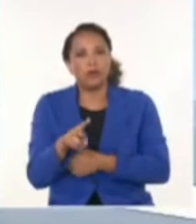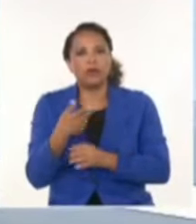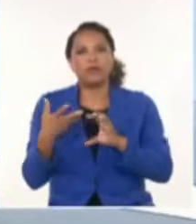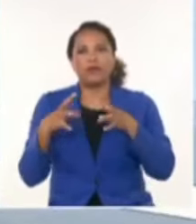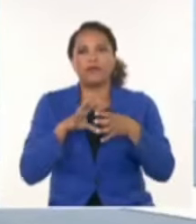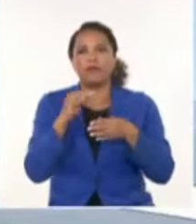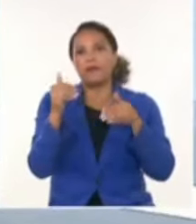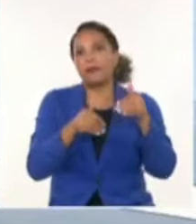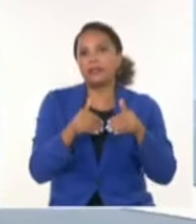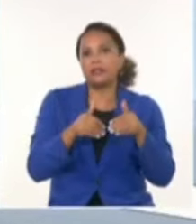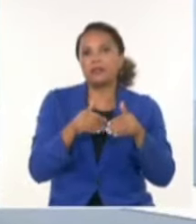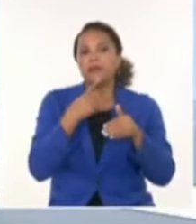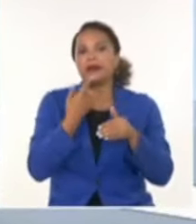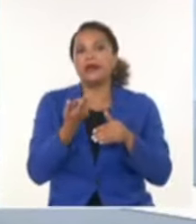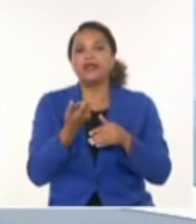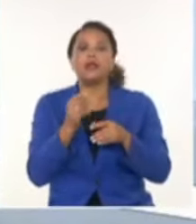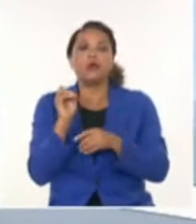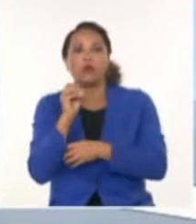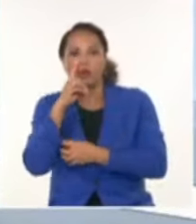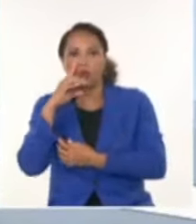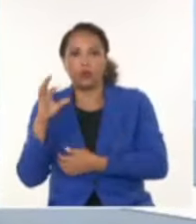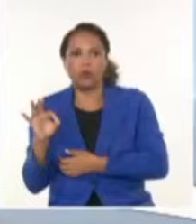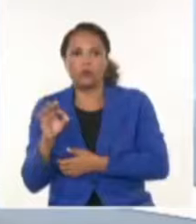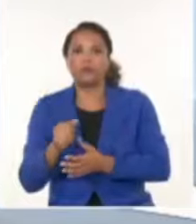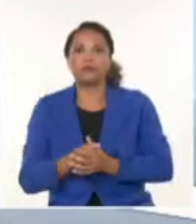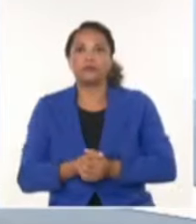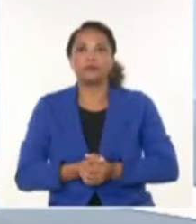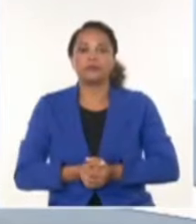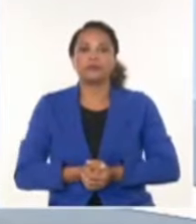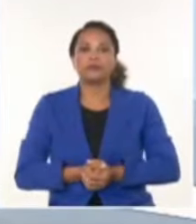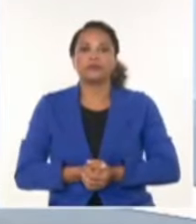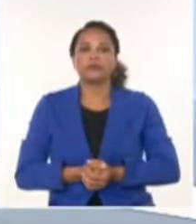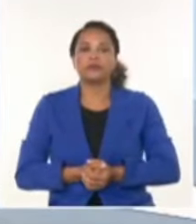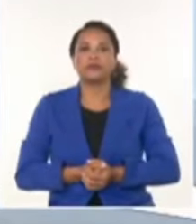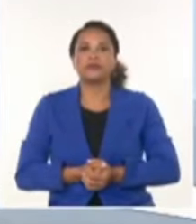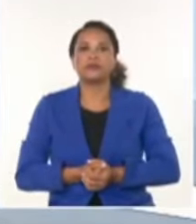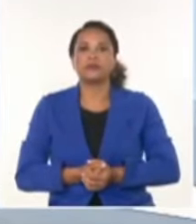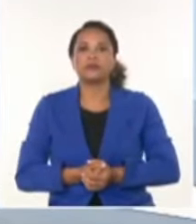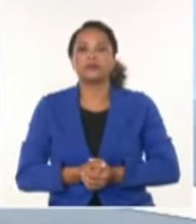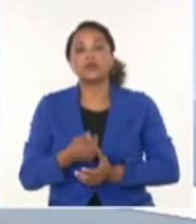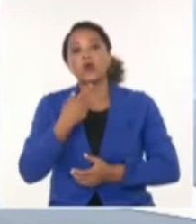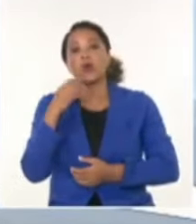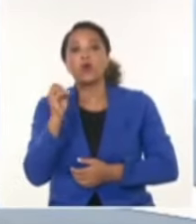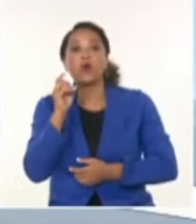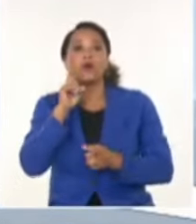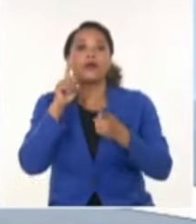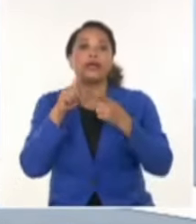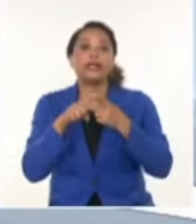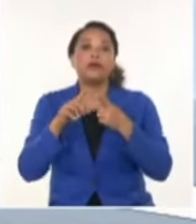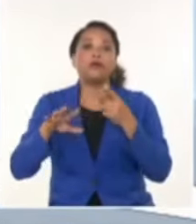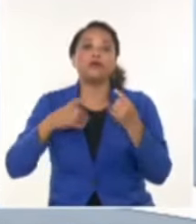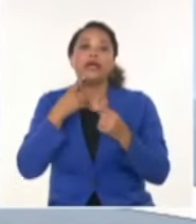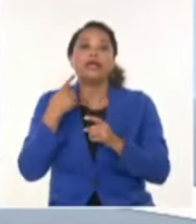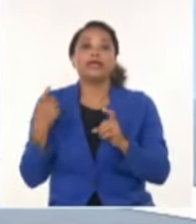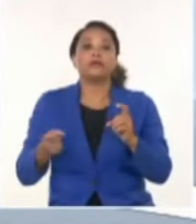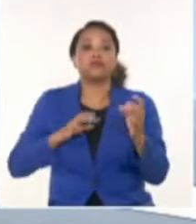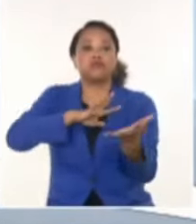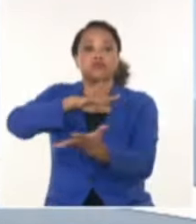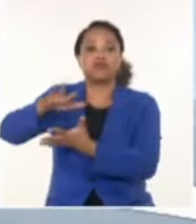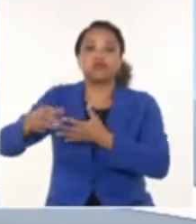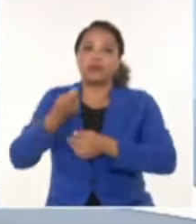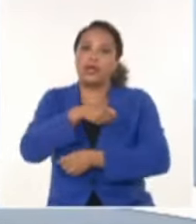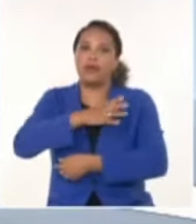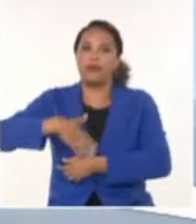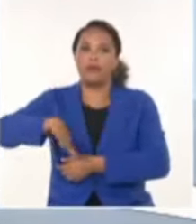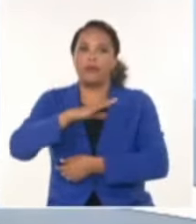Participar, victimizarse por sentir que les robaron el triunfo y desestabilizar al país buscando aniquilar a toda costa y por cualquier